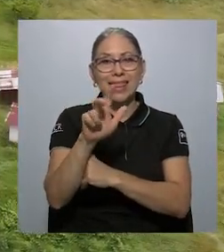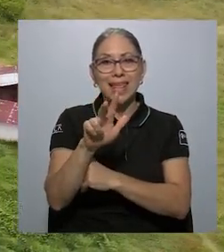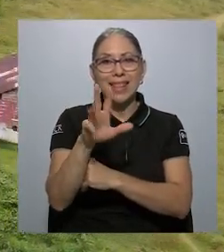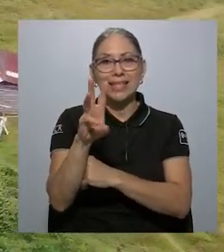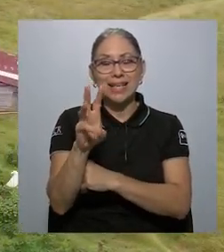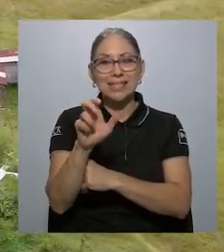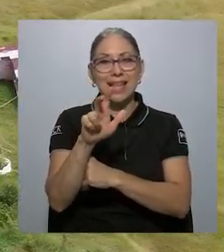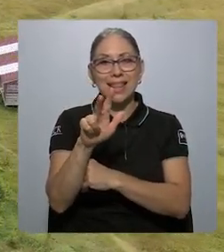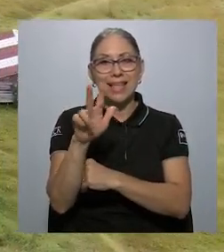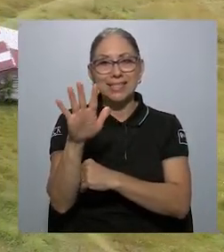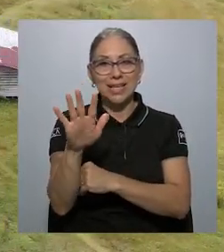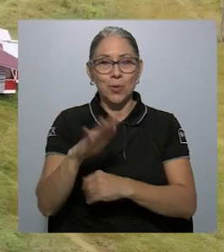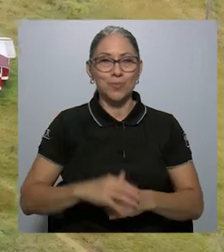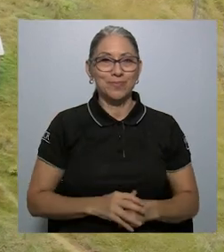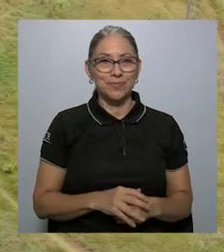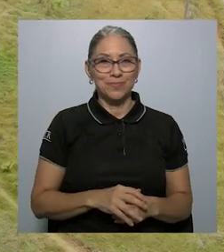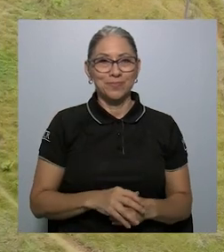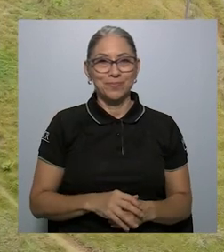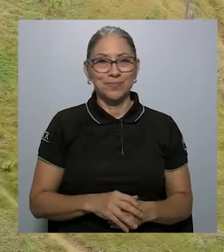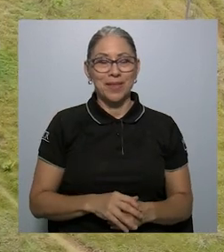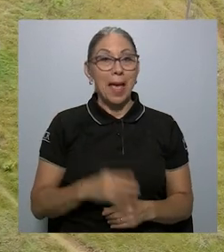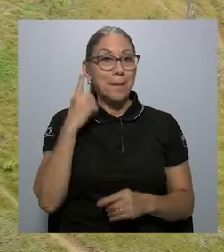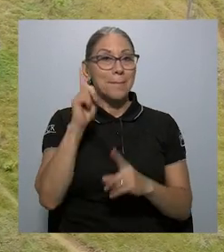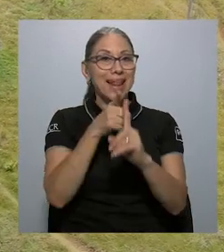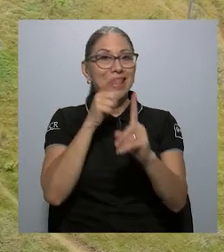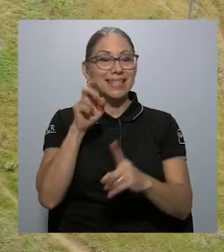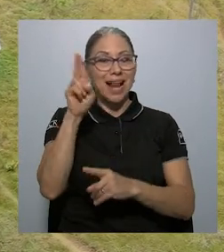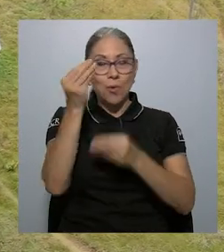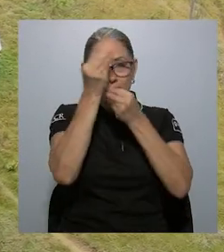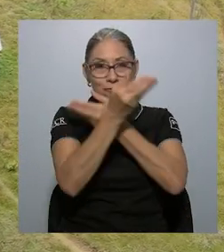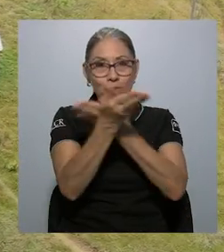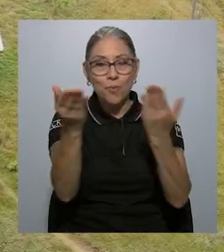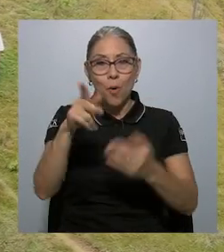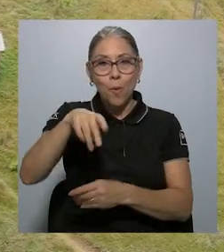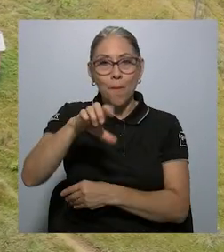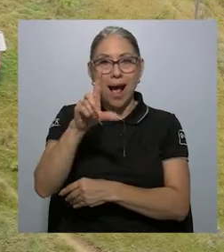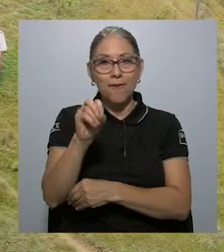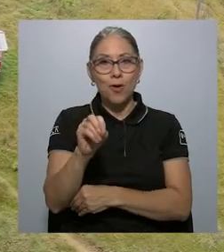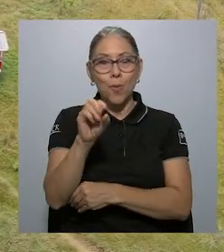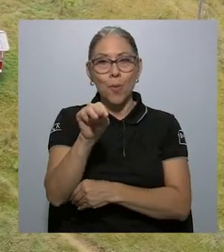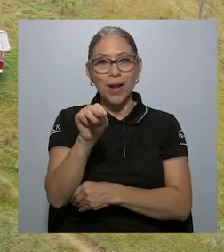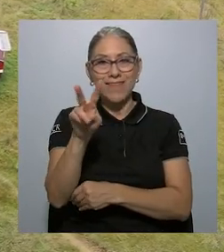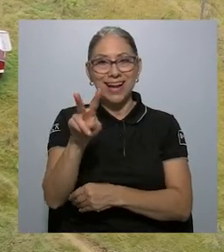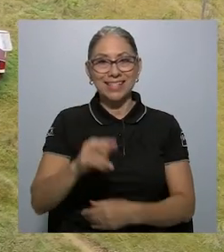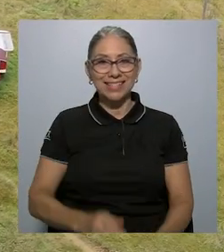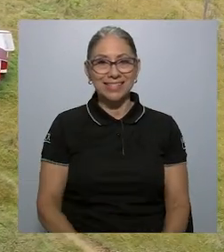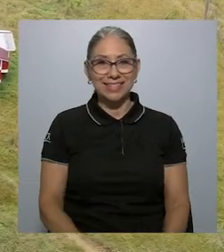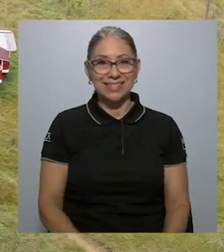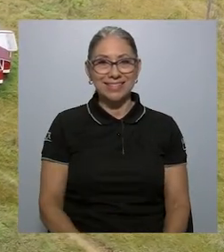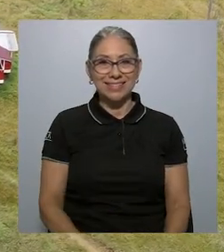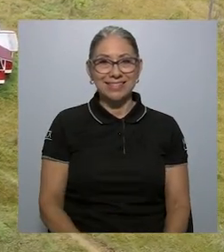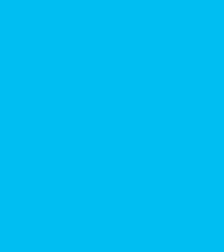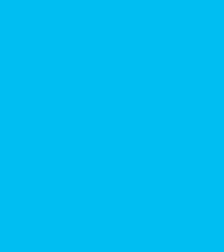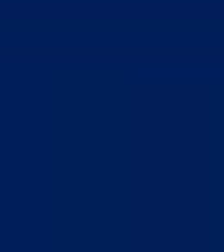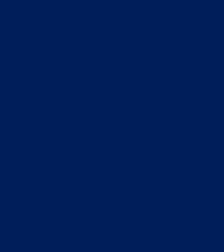ED3635. Para Desde la U, informó Pablo Mora Vargas.